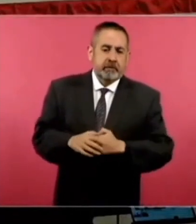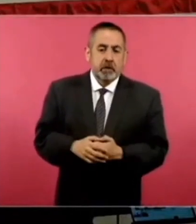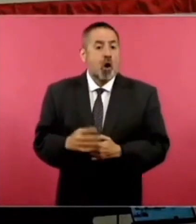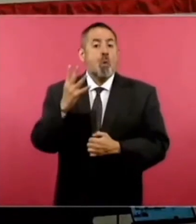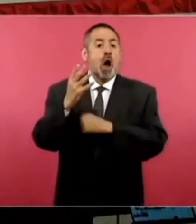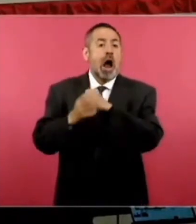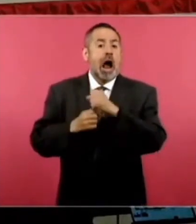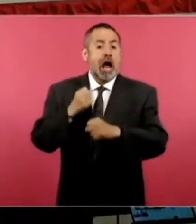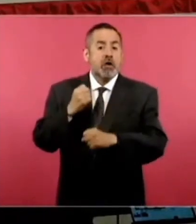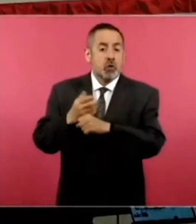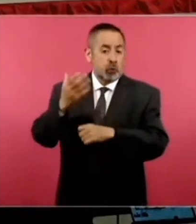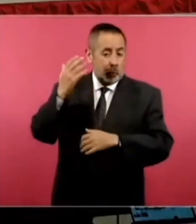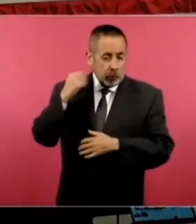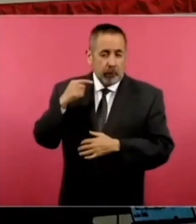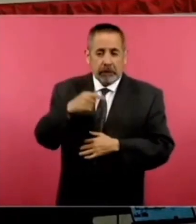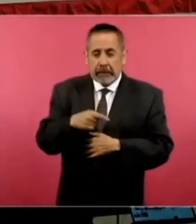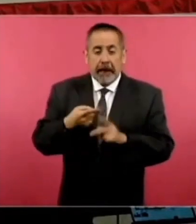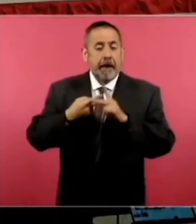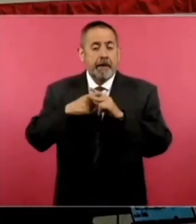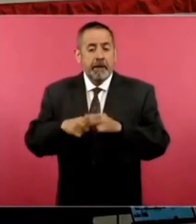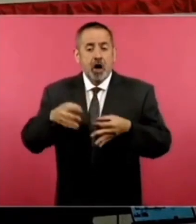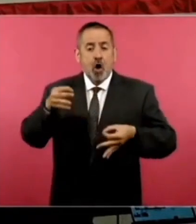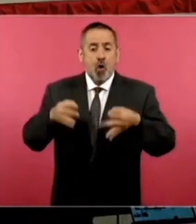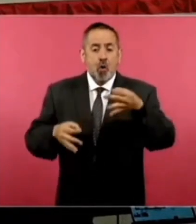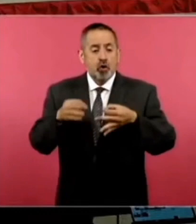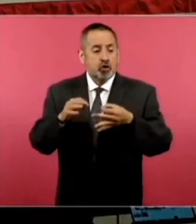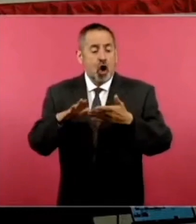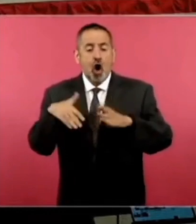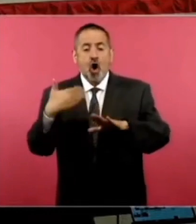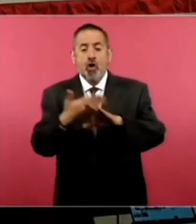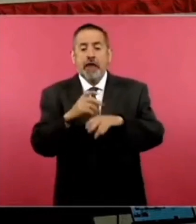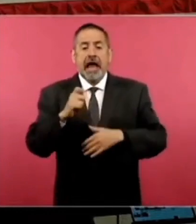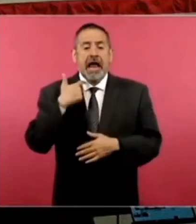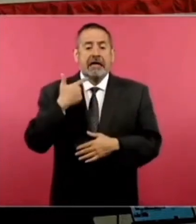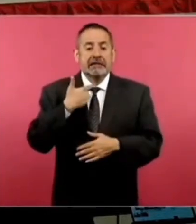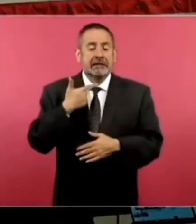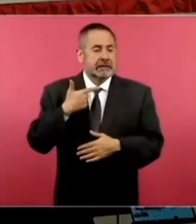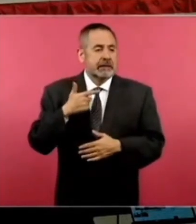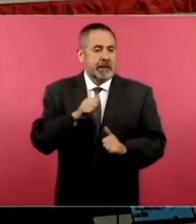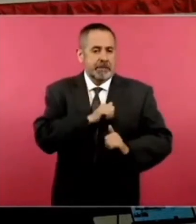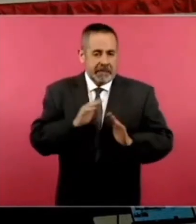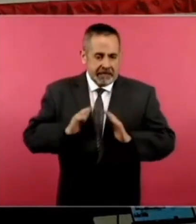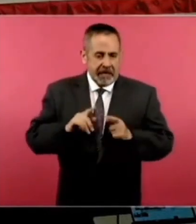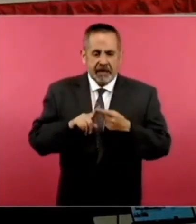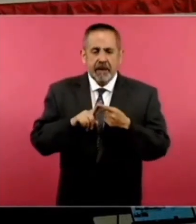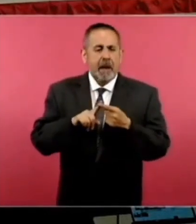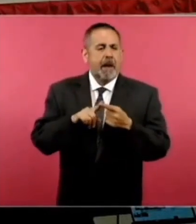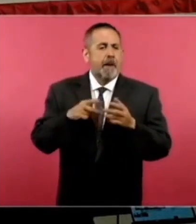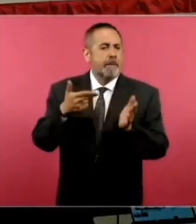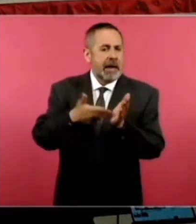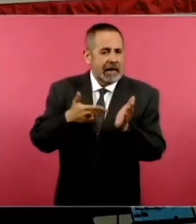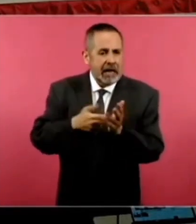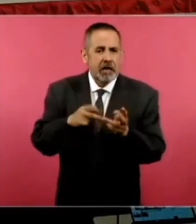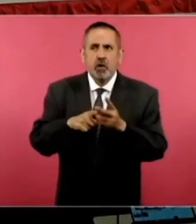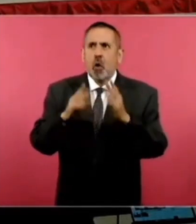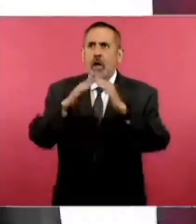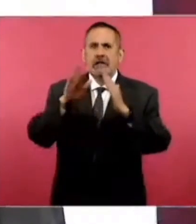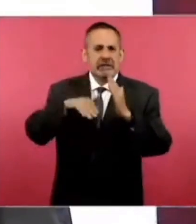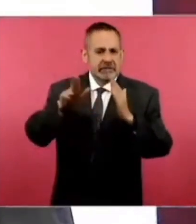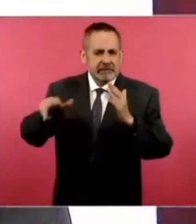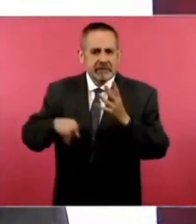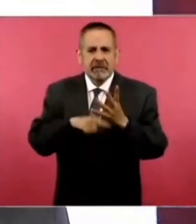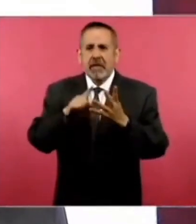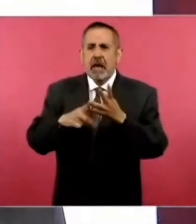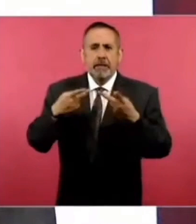moneda, en unos días iniciará el juicio contra un exmilitar, un mecánico, un pintor de casas, un transportista